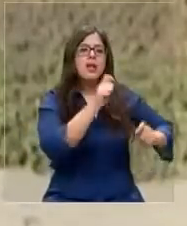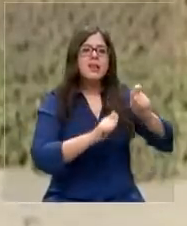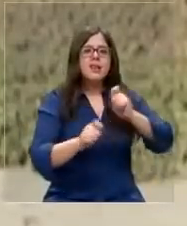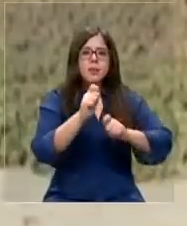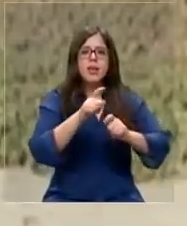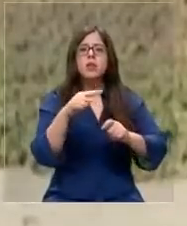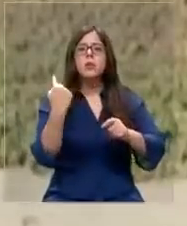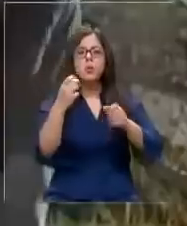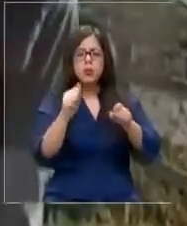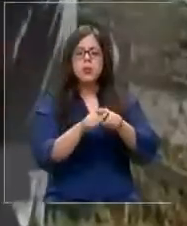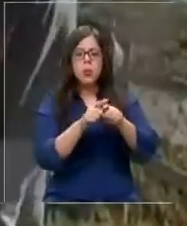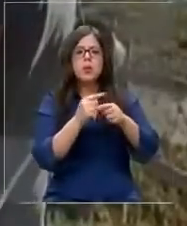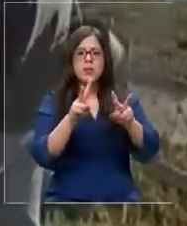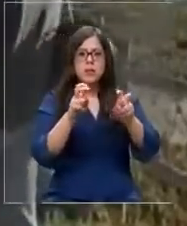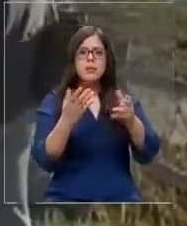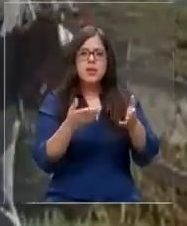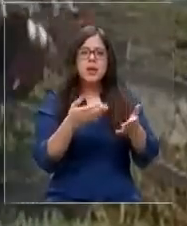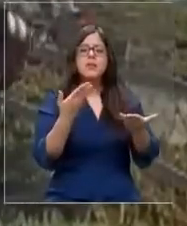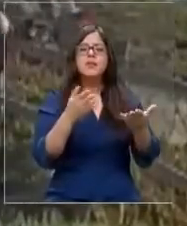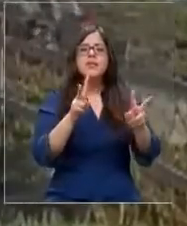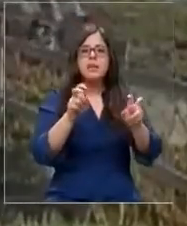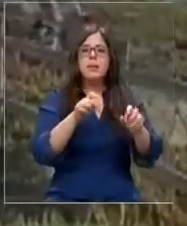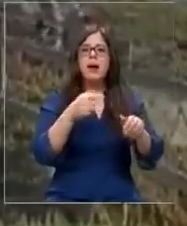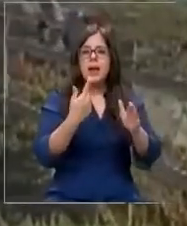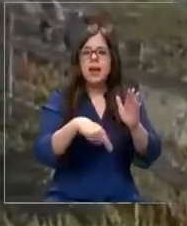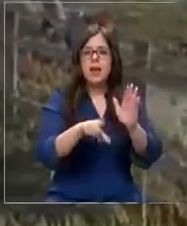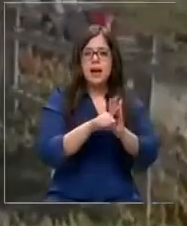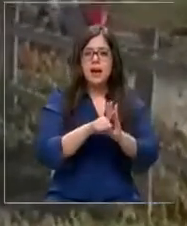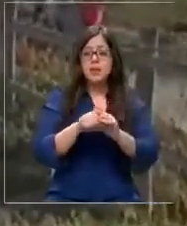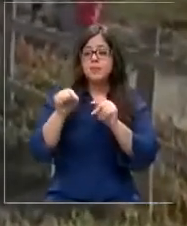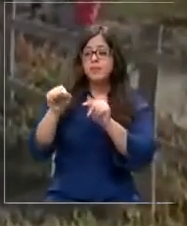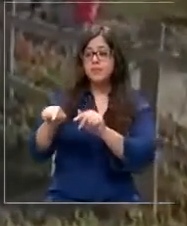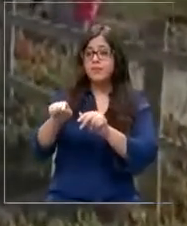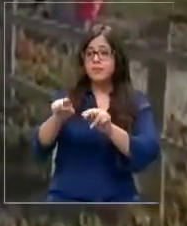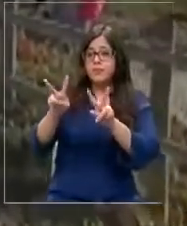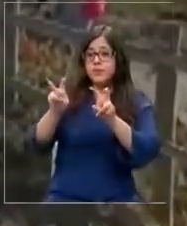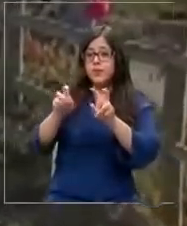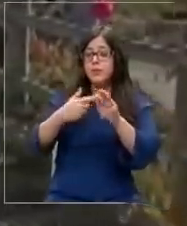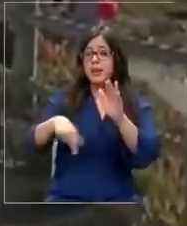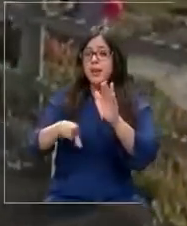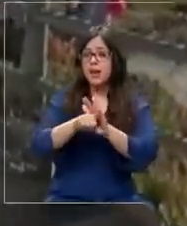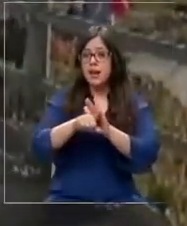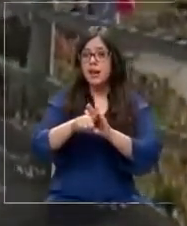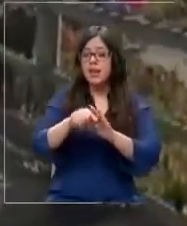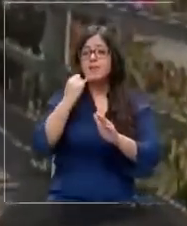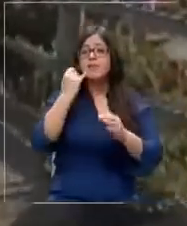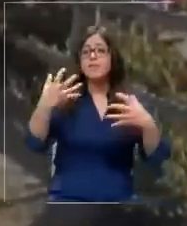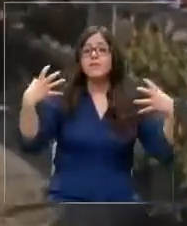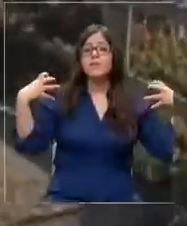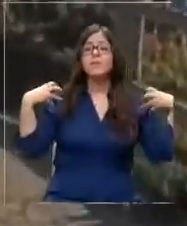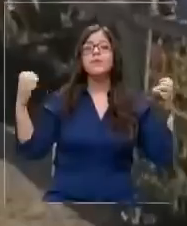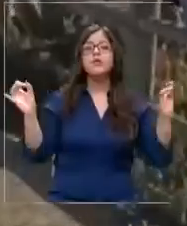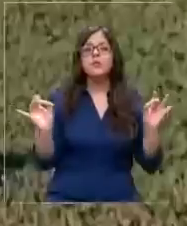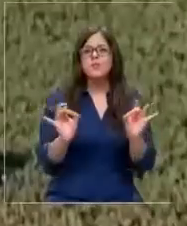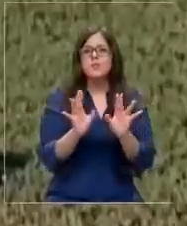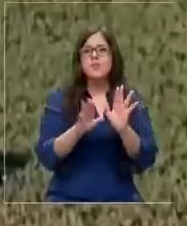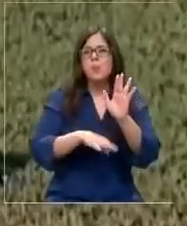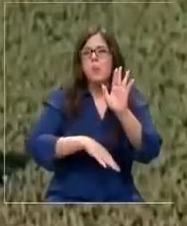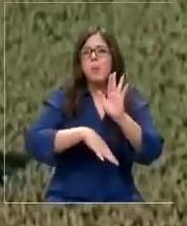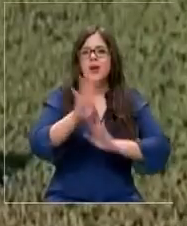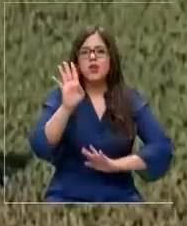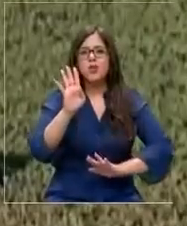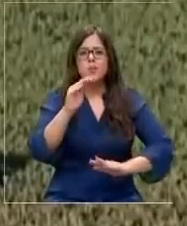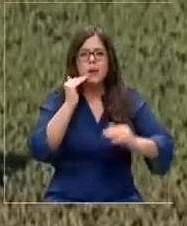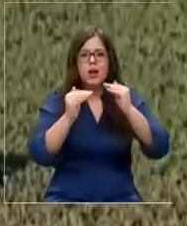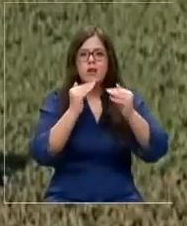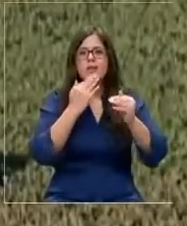legalmente con Esval. Acciones legales por lo que consideran una irresponsabilidad que pudo traer consecuencias aún más graves en el menor y